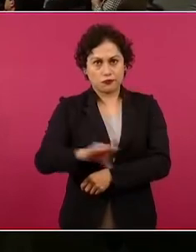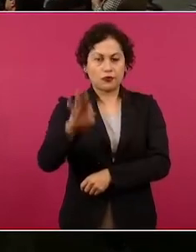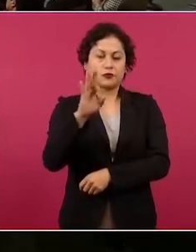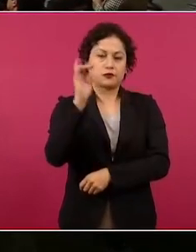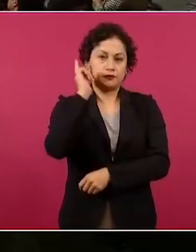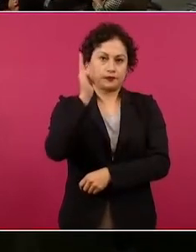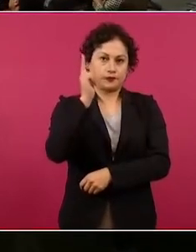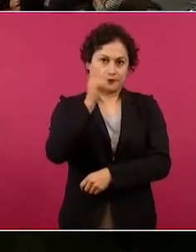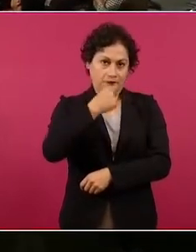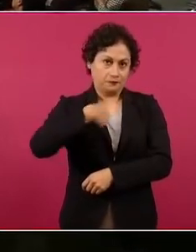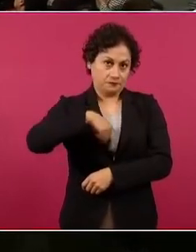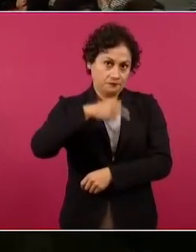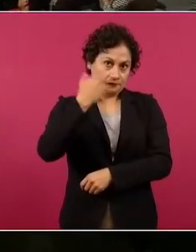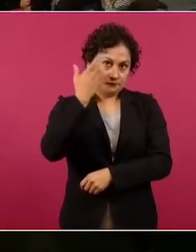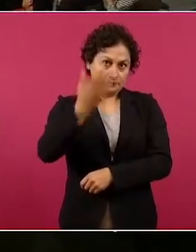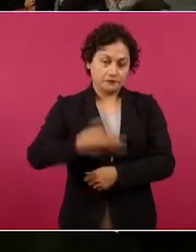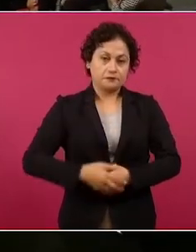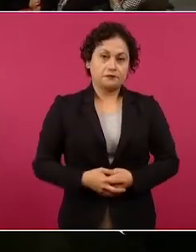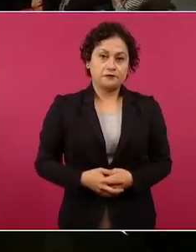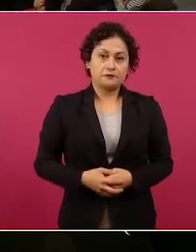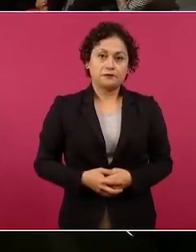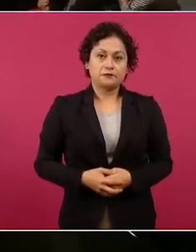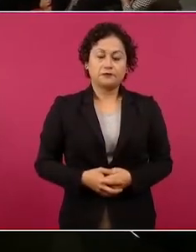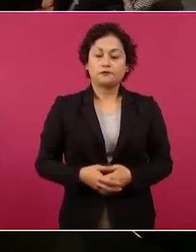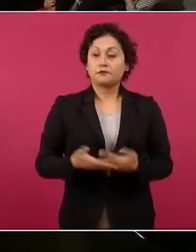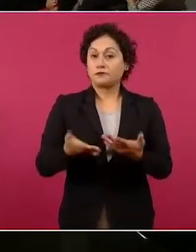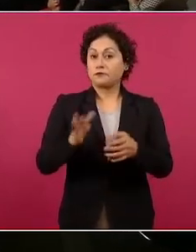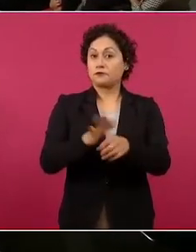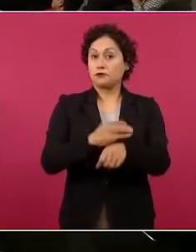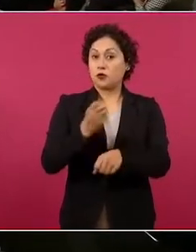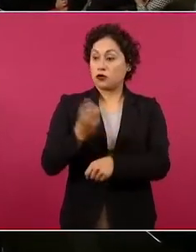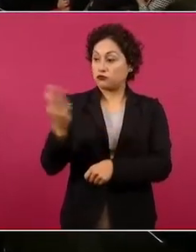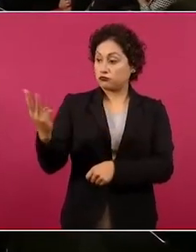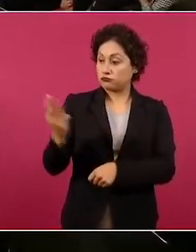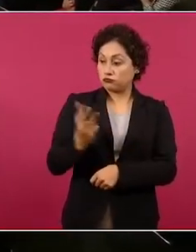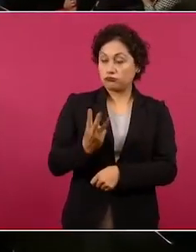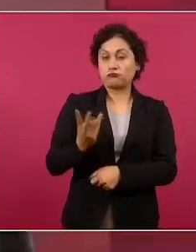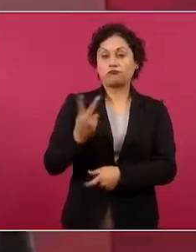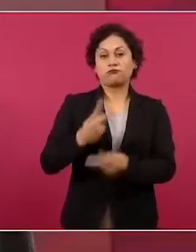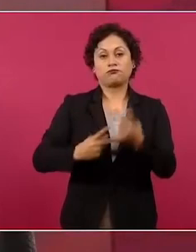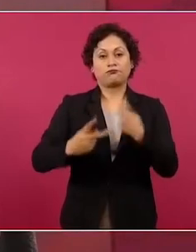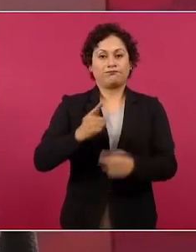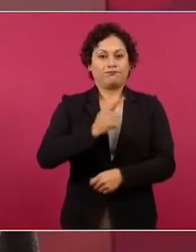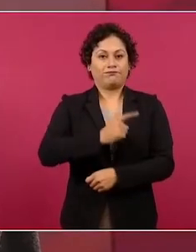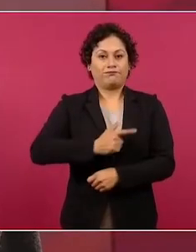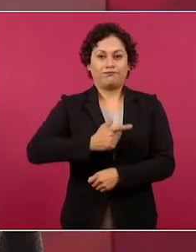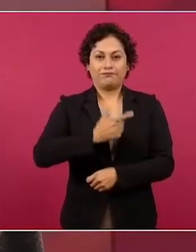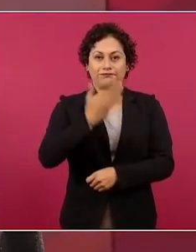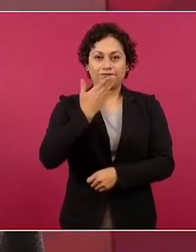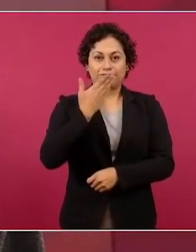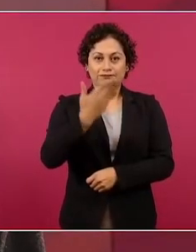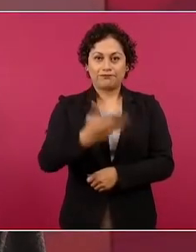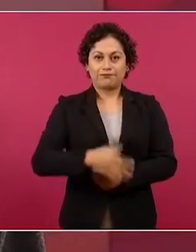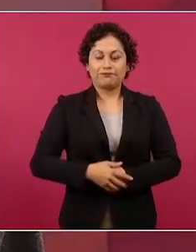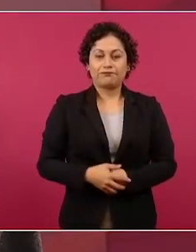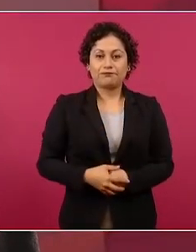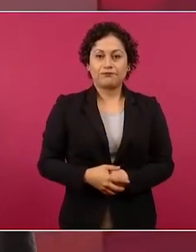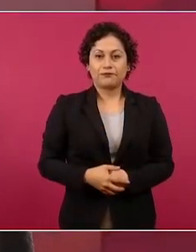Entonces, nos da mucho gusto que estén aquí los tres,